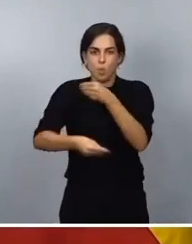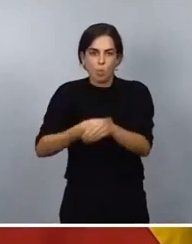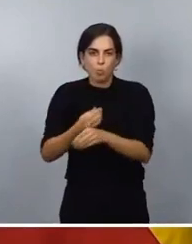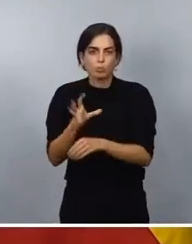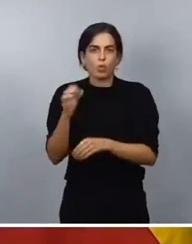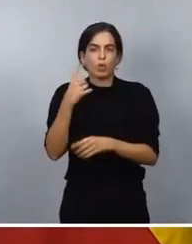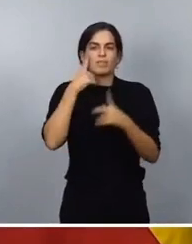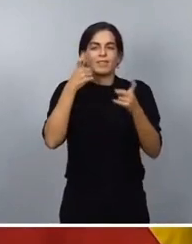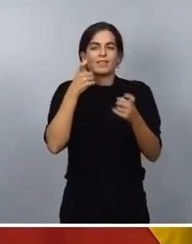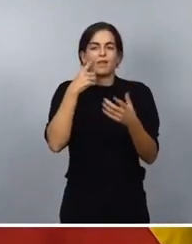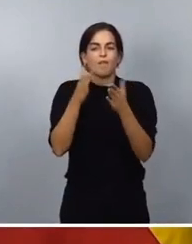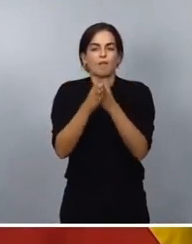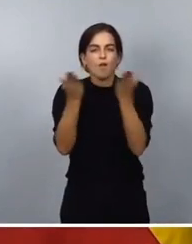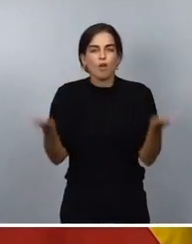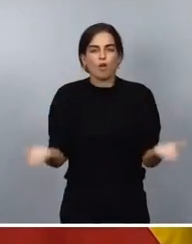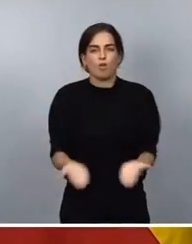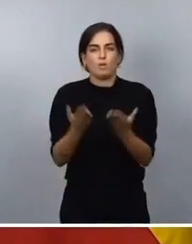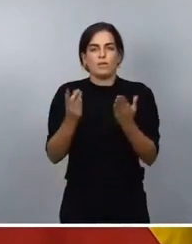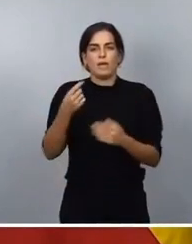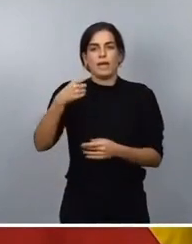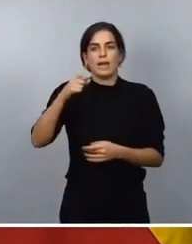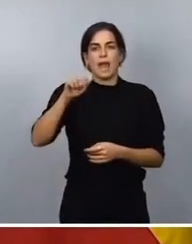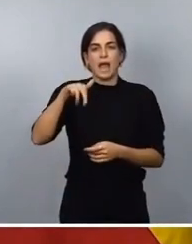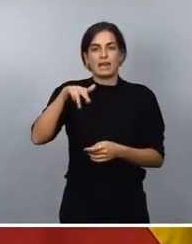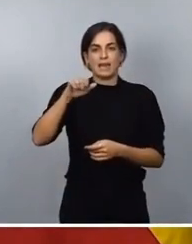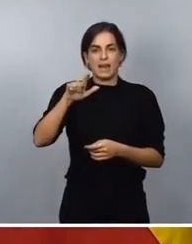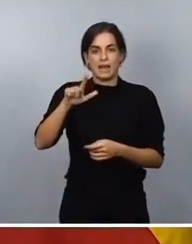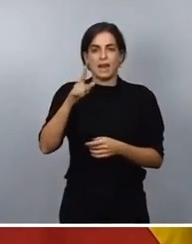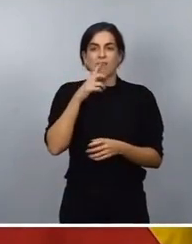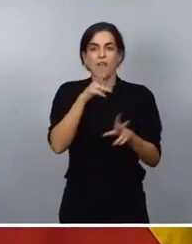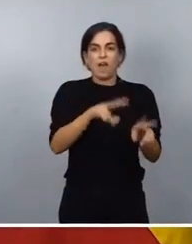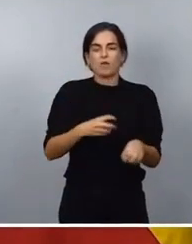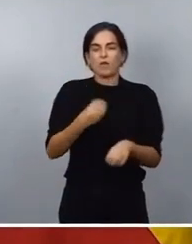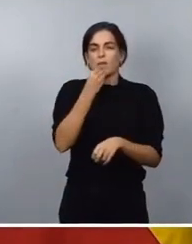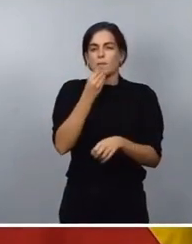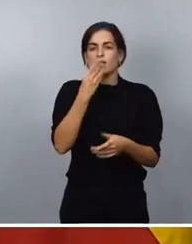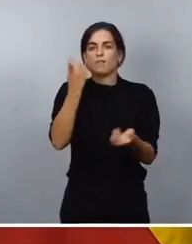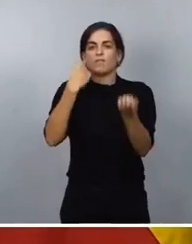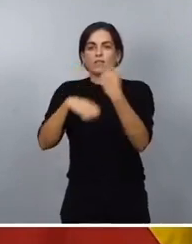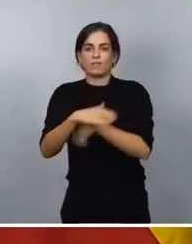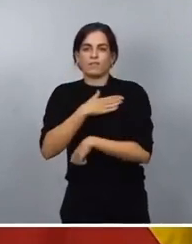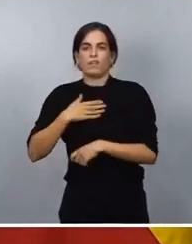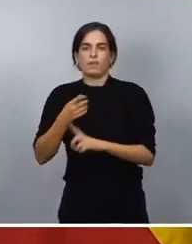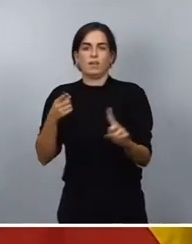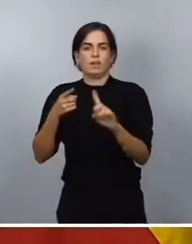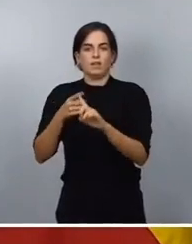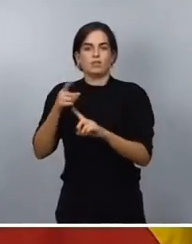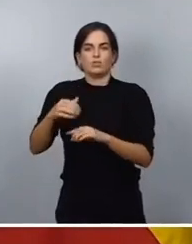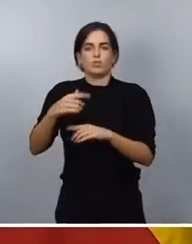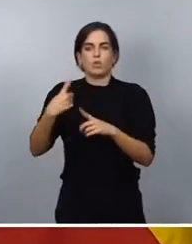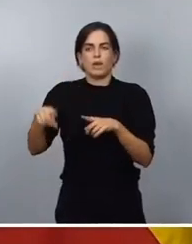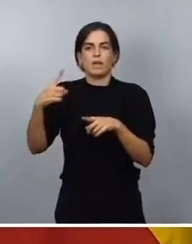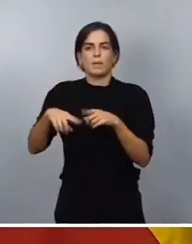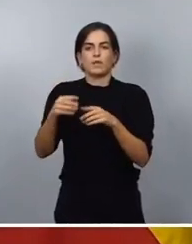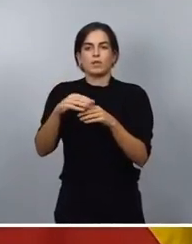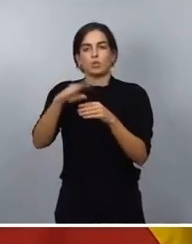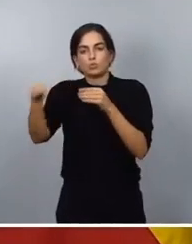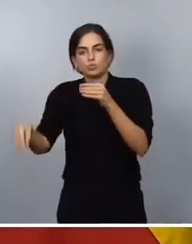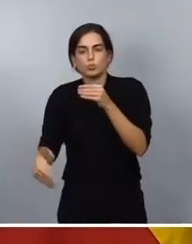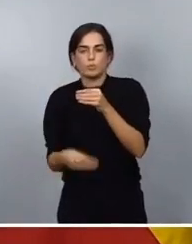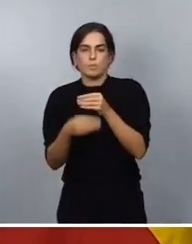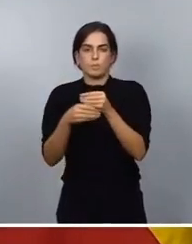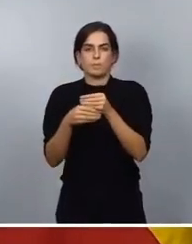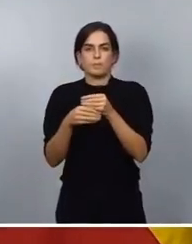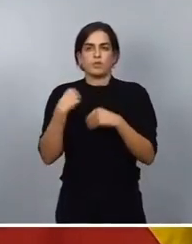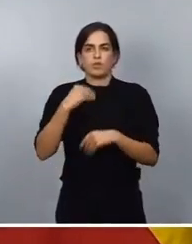venta a granel de productos agroalimentarios, que también constituye un elemento suplementario, yo creo que muy importante.